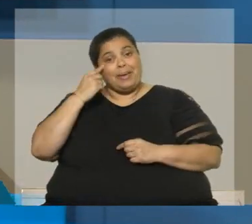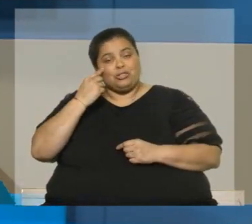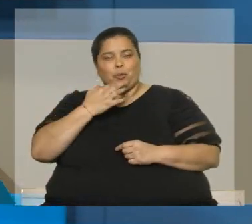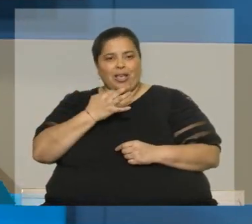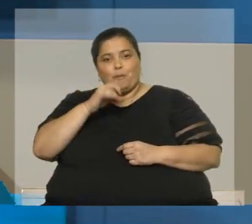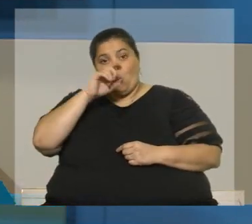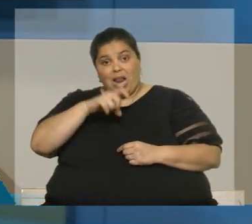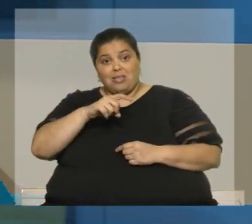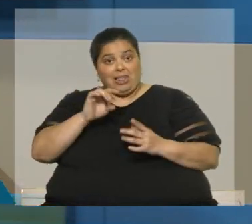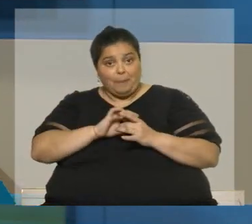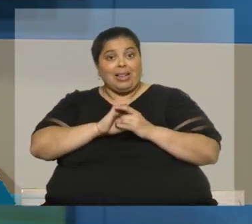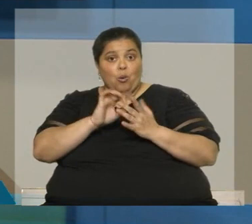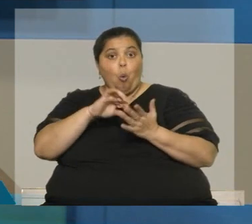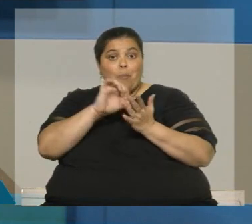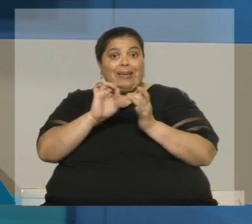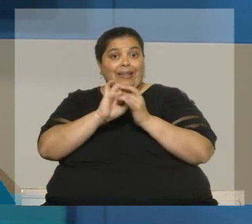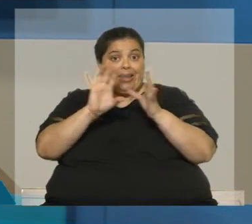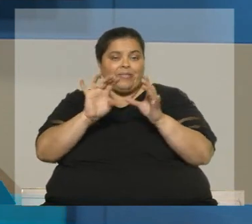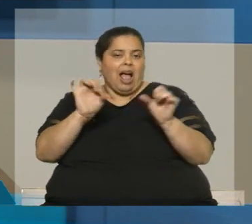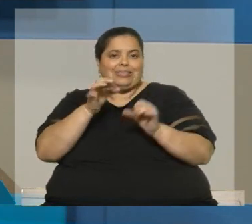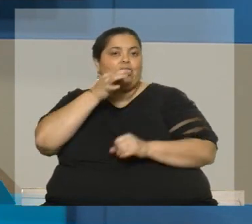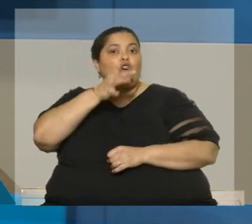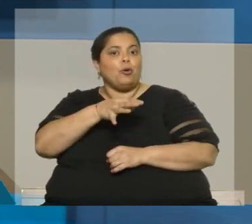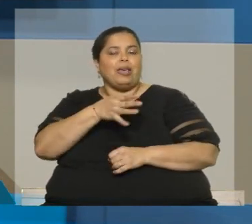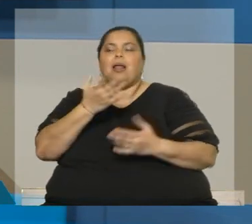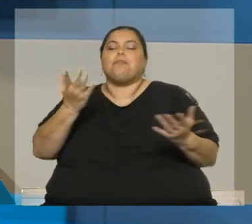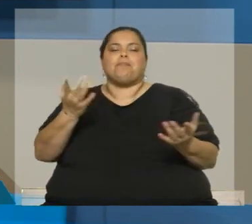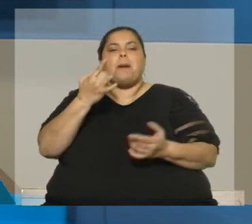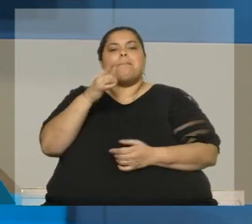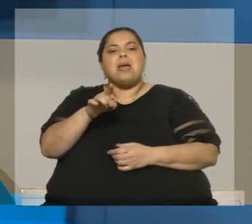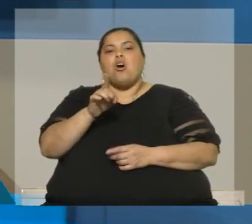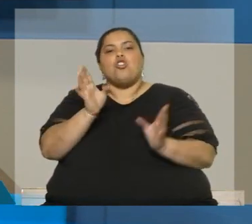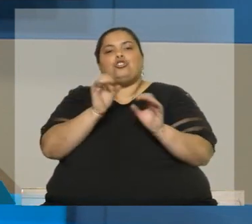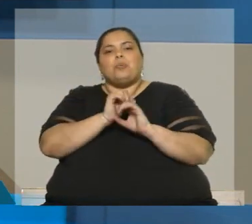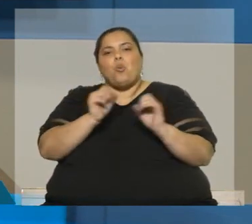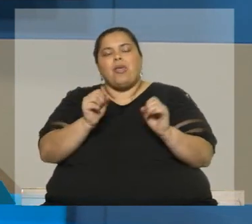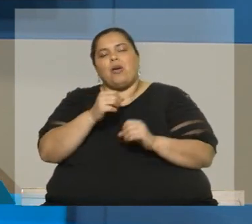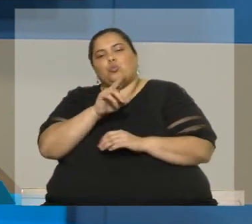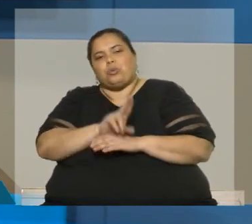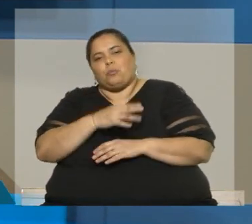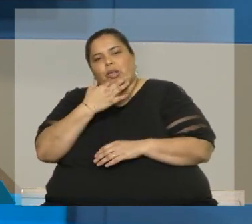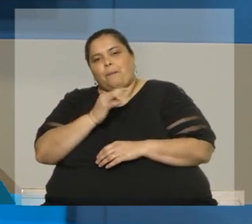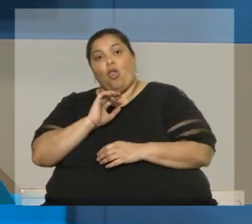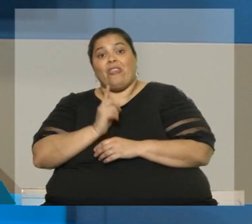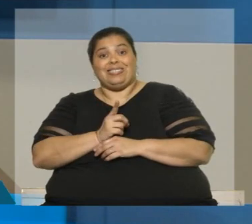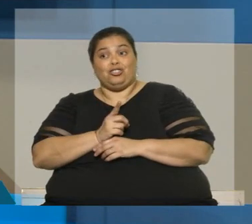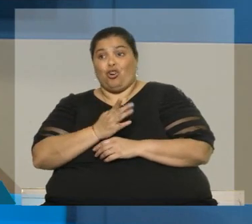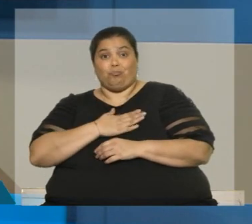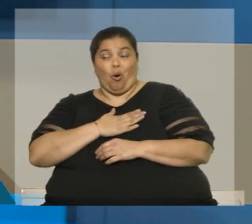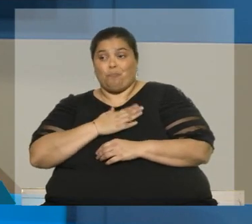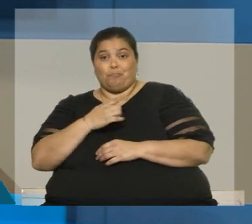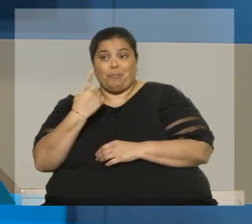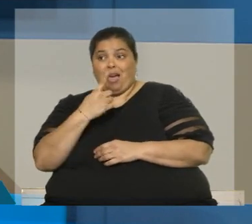lo que quiera. No era el caso, pero lo que no se puede es que nadie utilice una decisión soberana de un Estado para